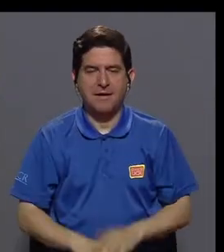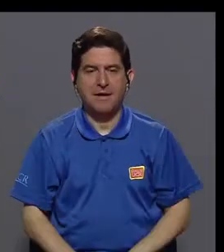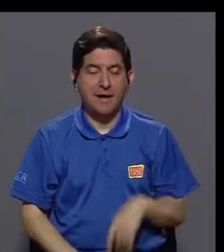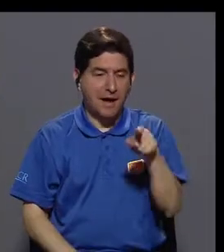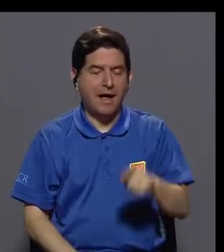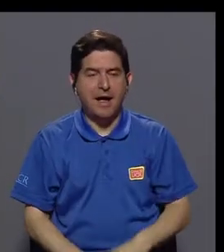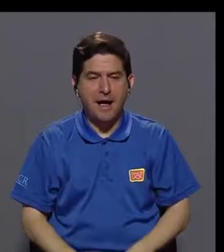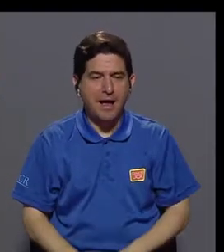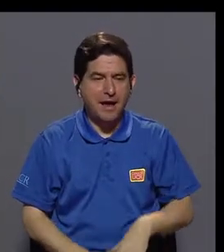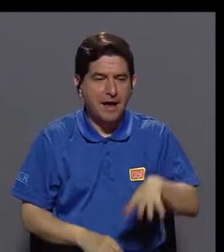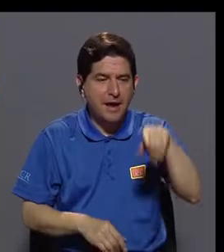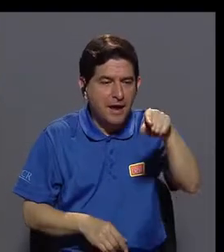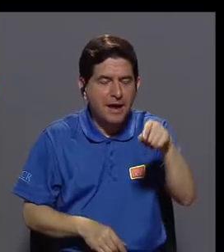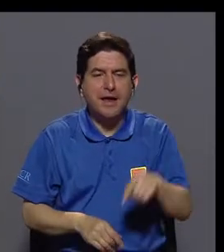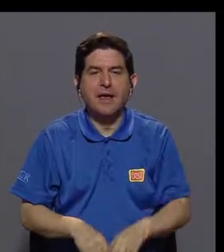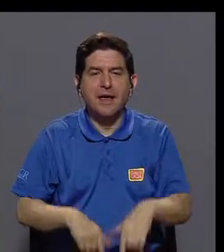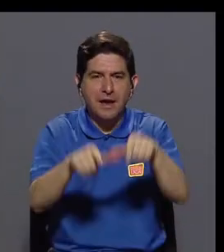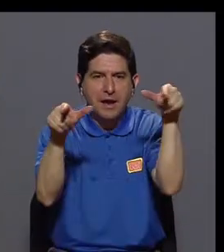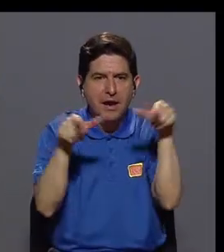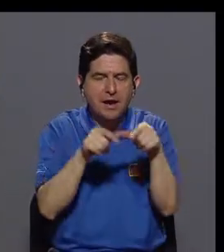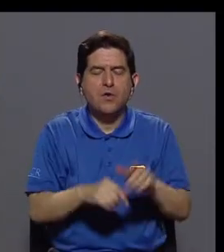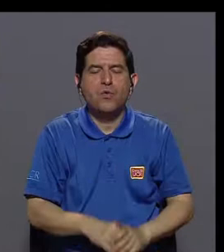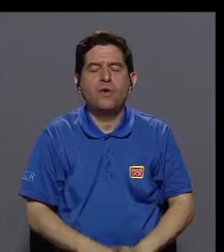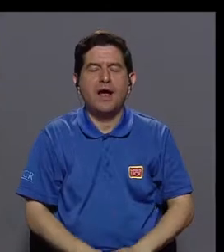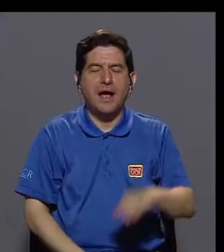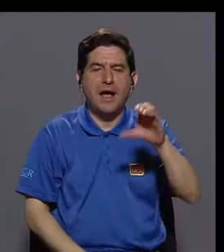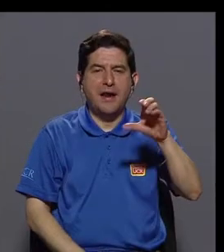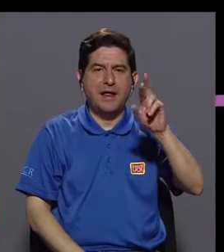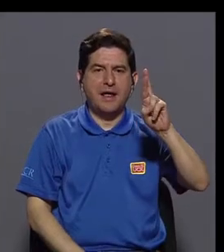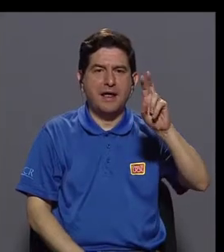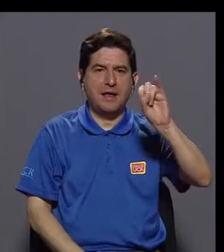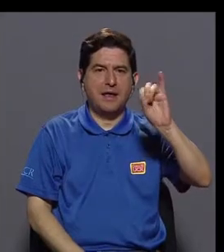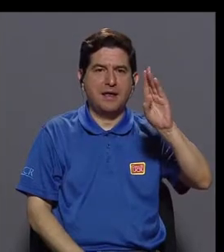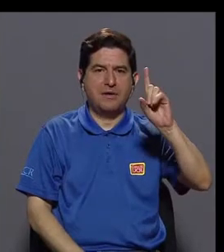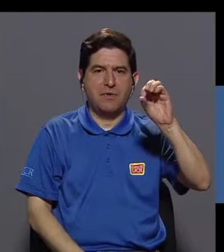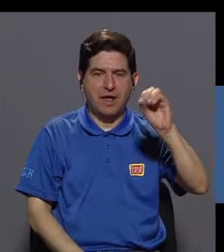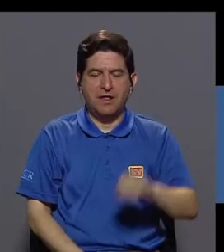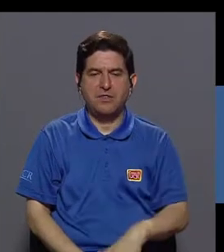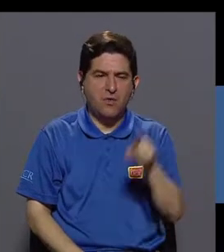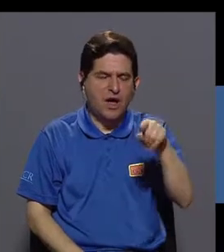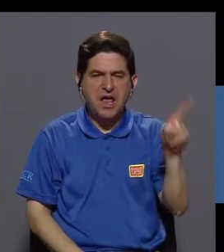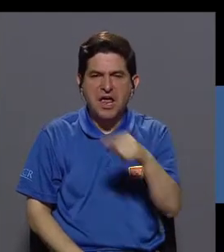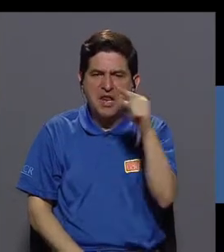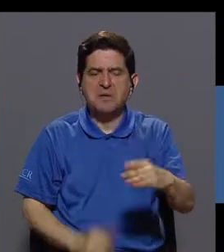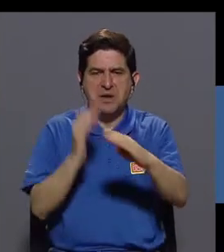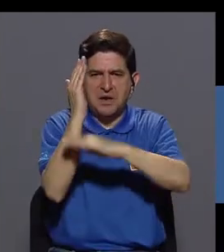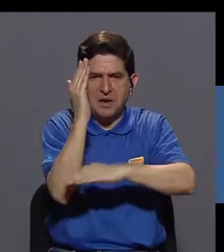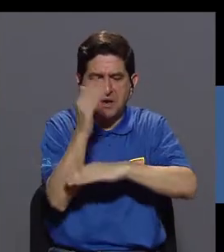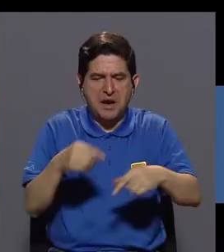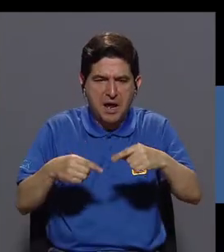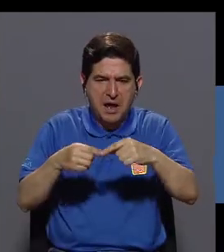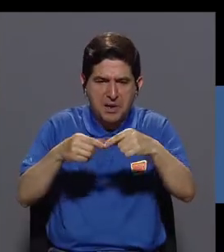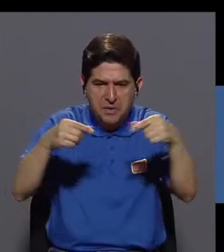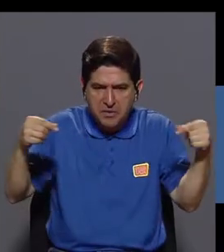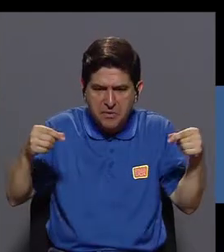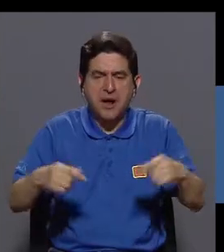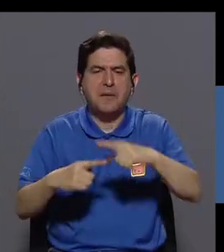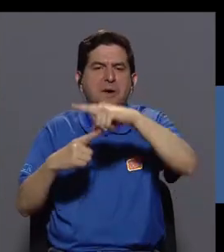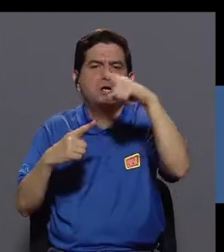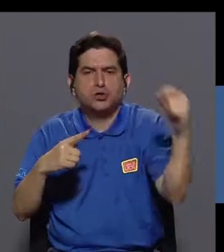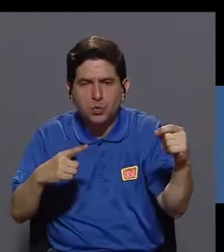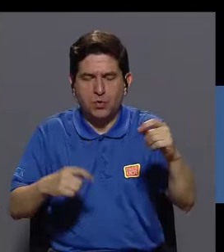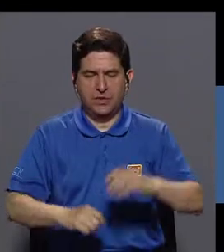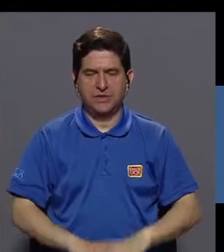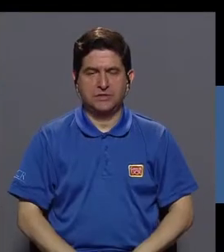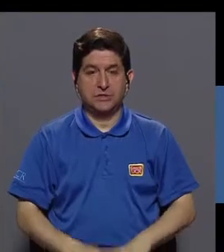ahí es lo que llamamos el cribado. Le quitamos los sólidos de mayor tamaño, ramas, hojas, palos, piedras grandes. Luego, en una